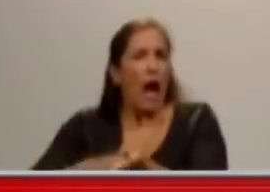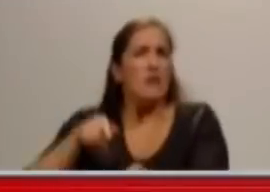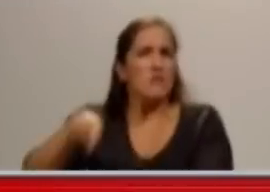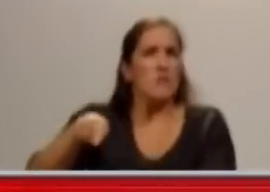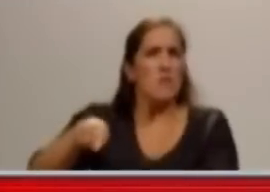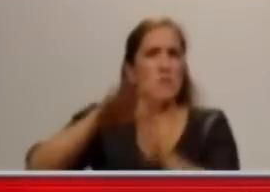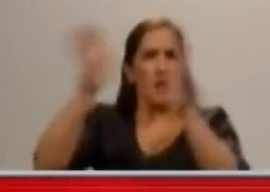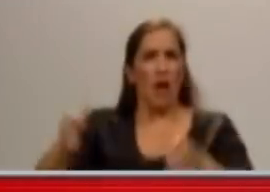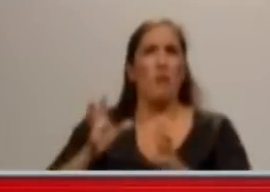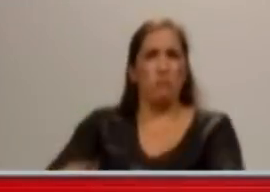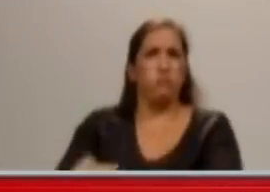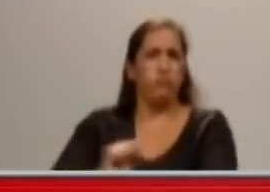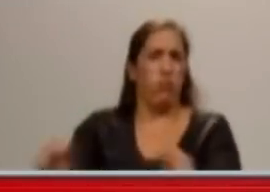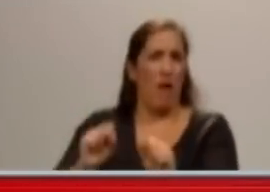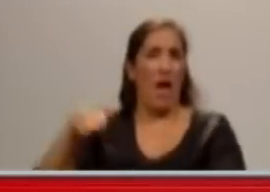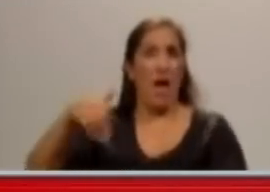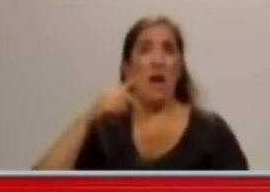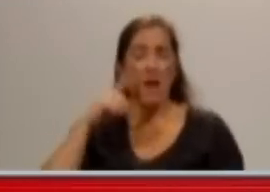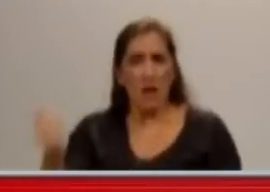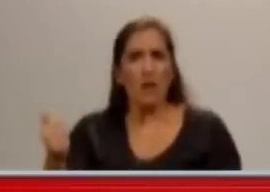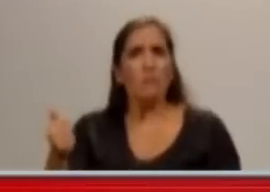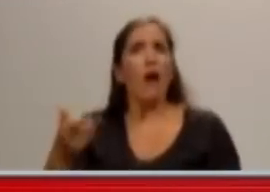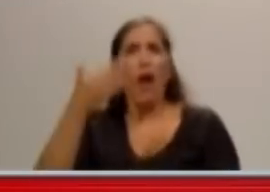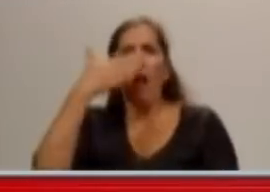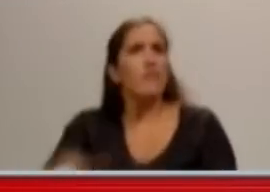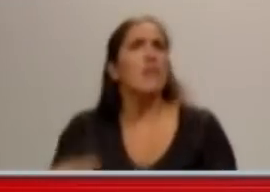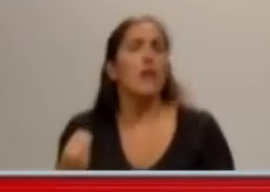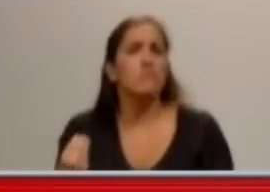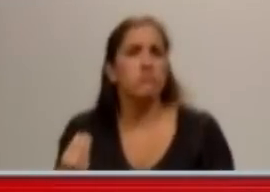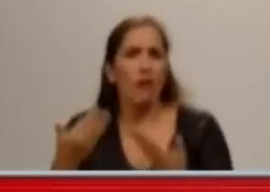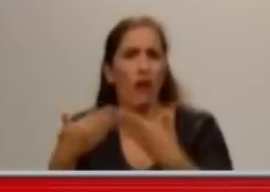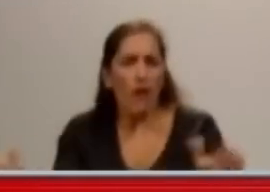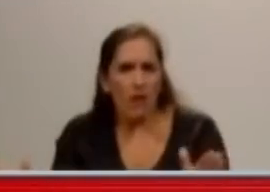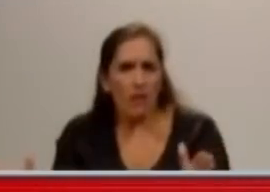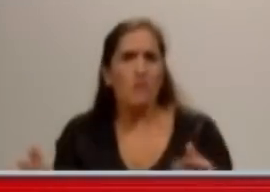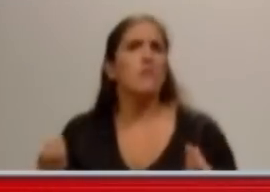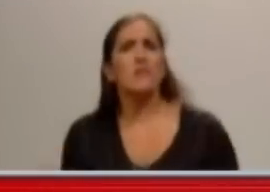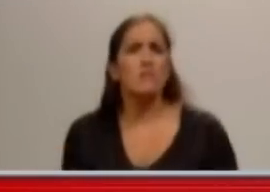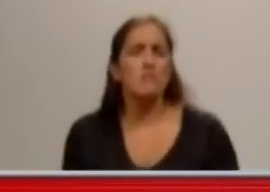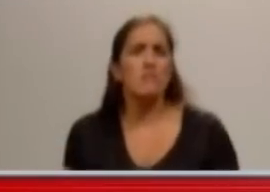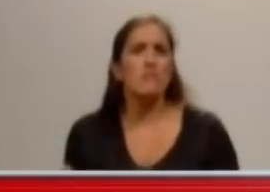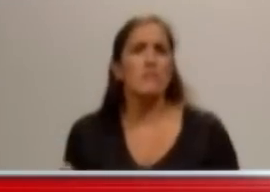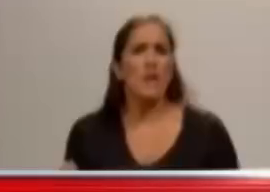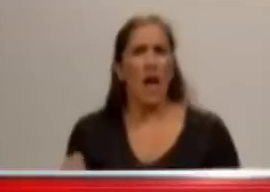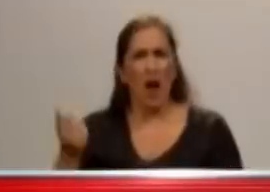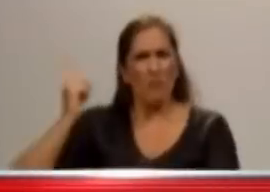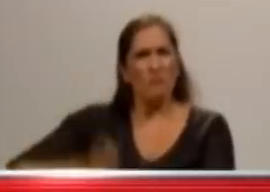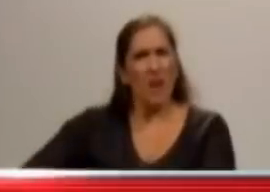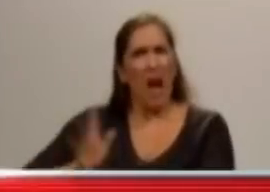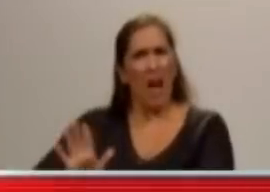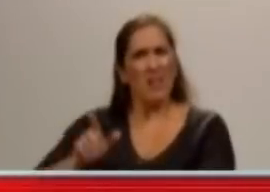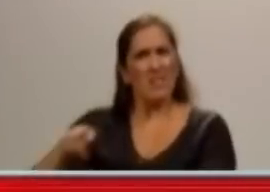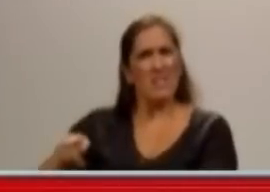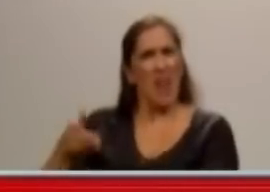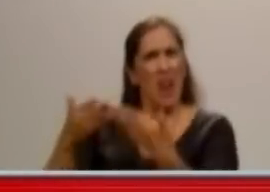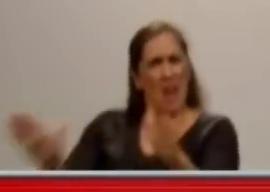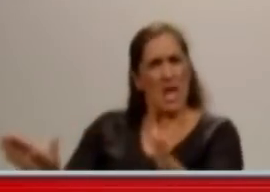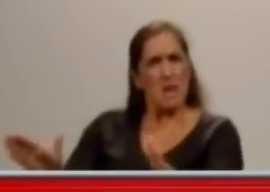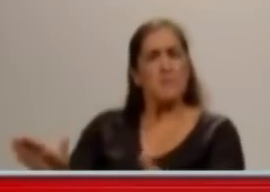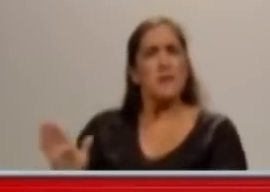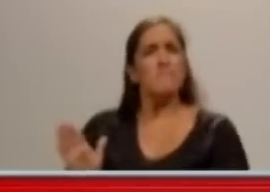eso, digamos, a la presidenta, este tema que obviamente conmueve los cimientos